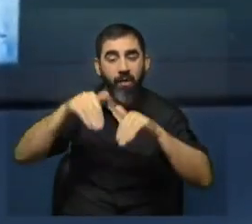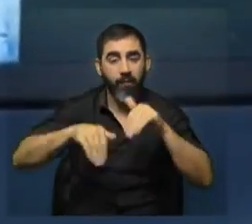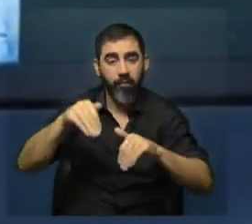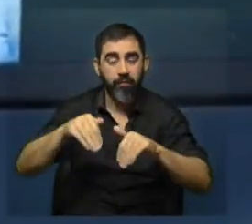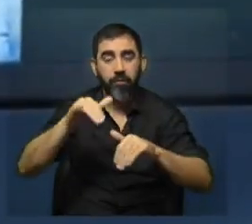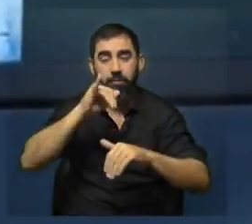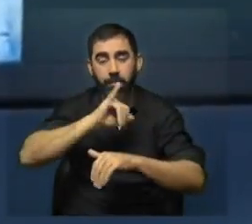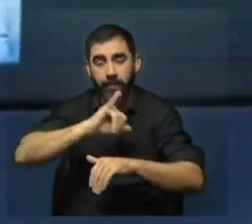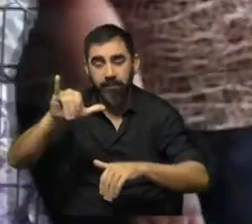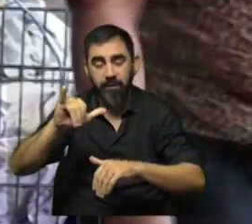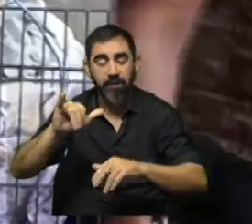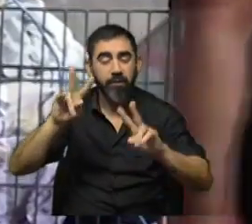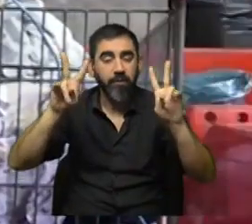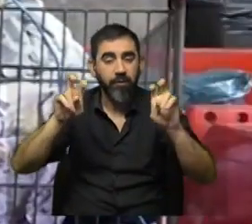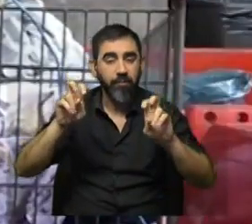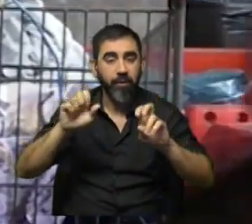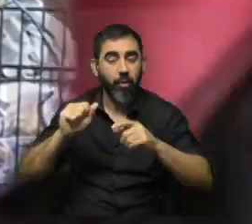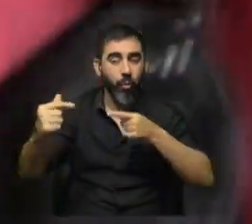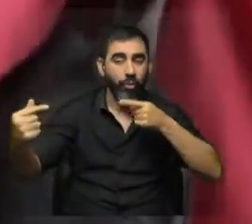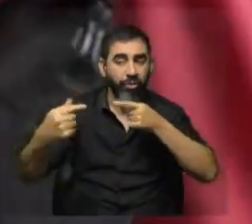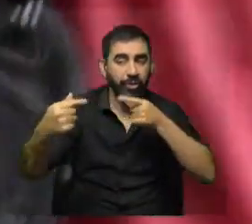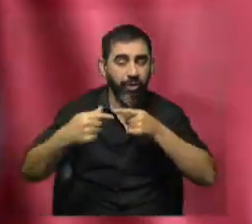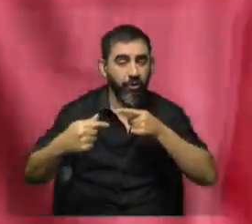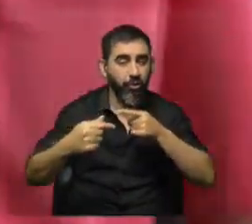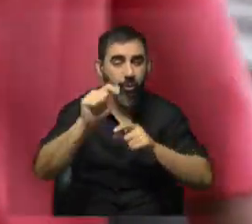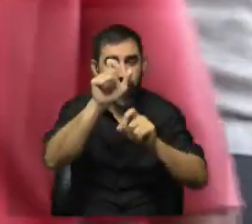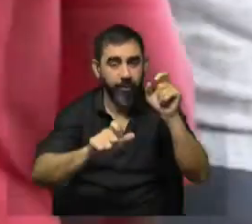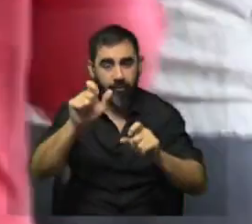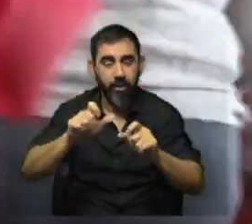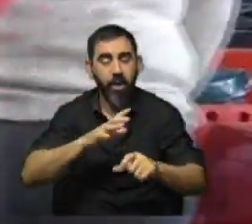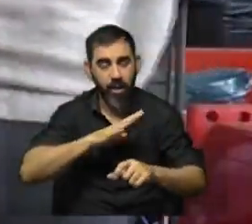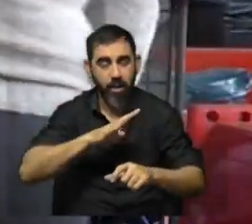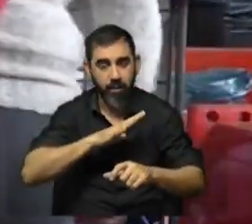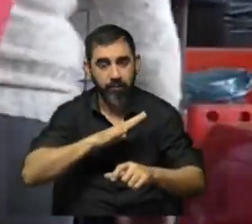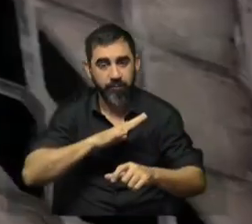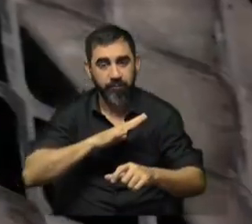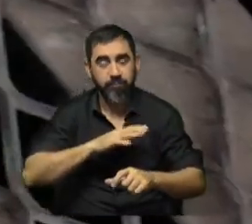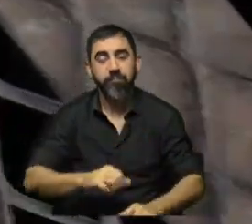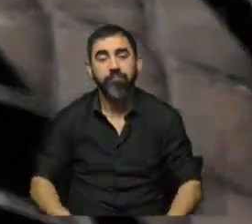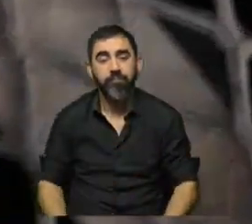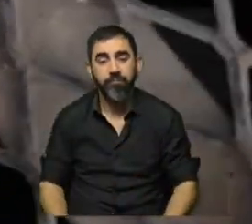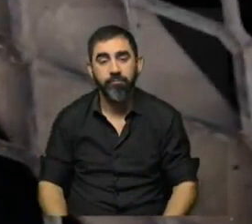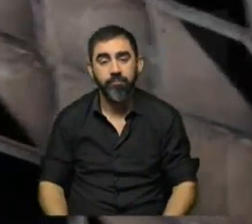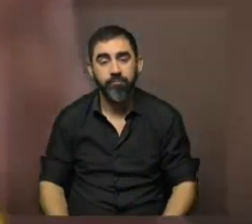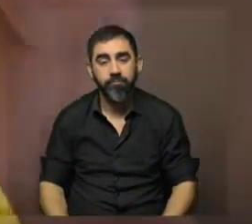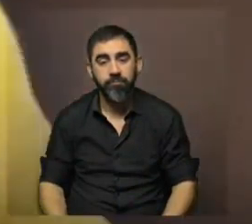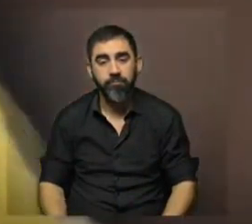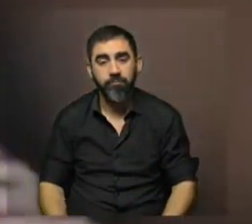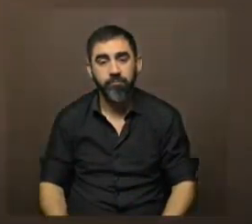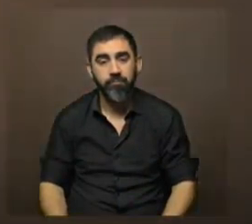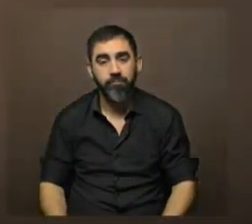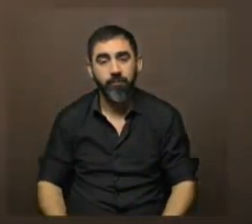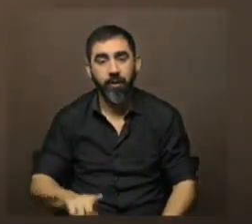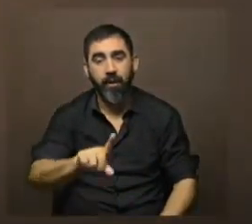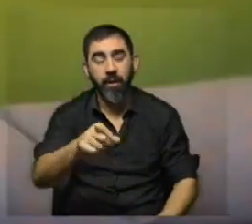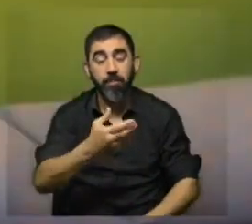mensajes aspiracionales en los que los ataques directos al adversario estuvieron presentes, pero en un segundo plano. El